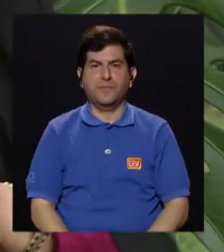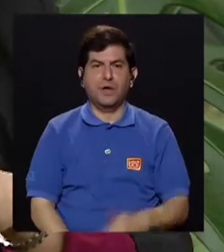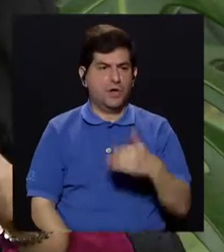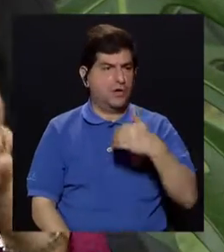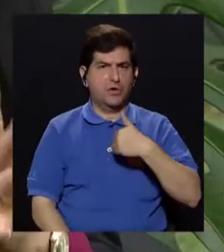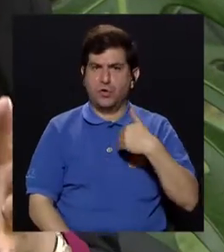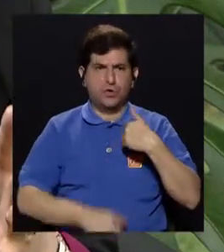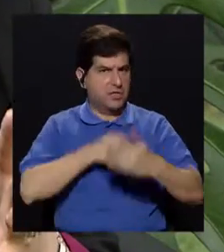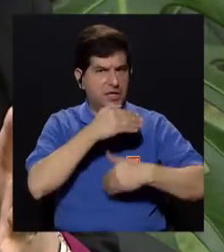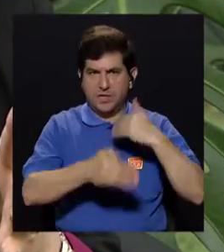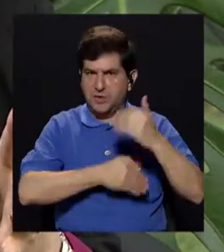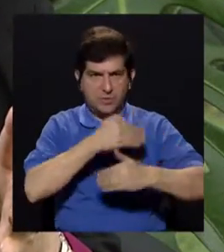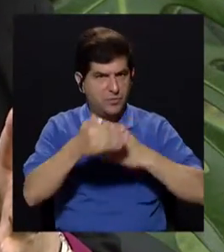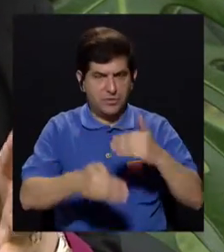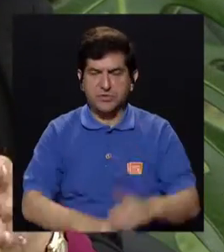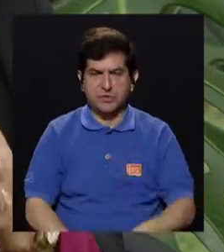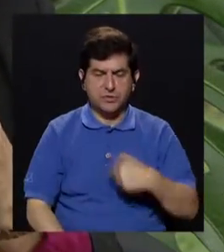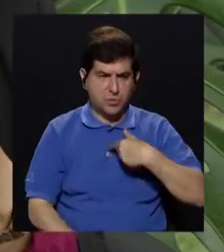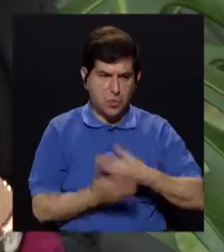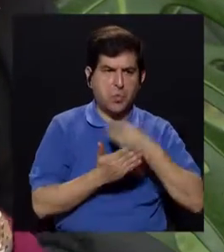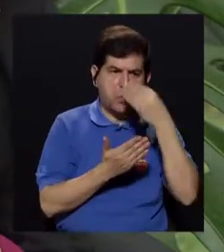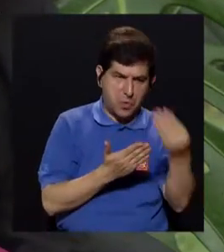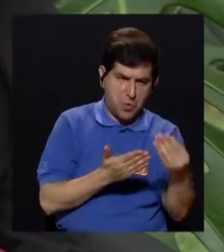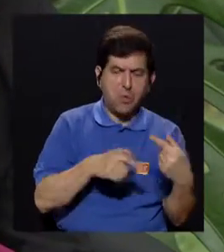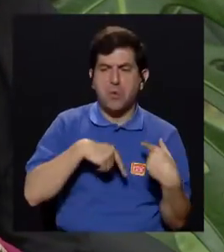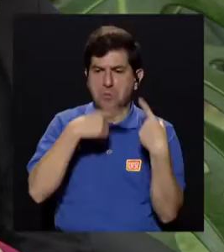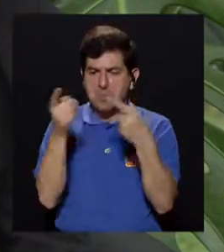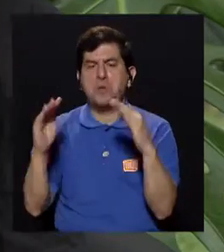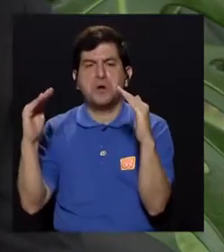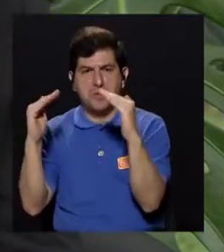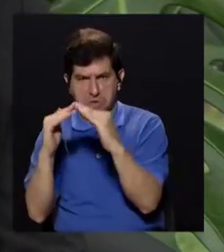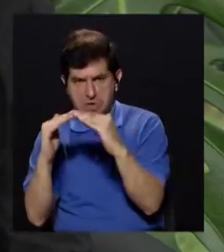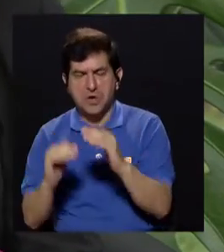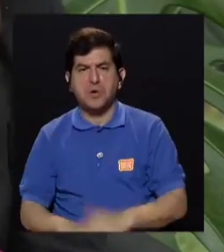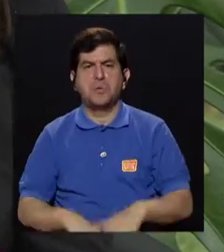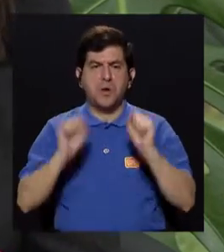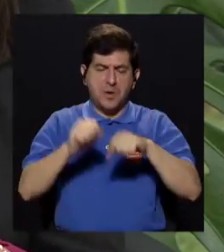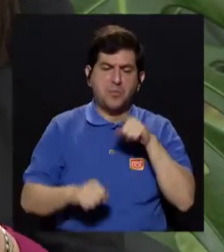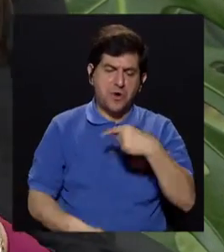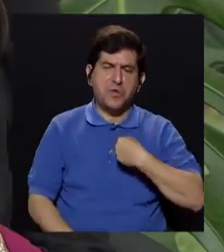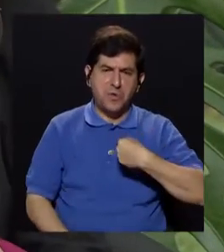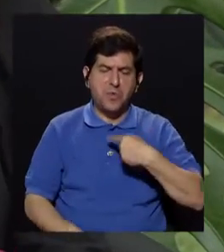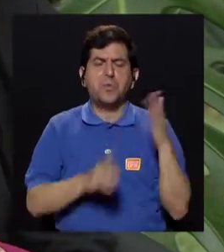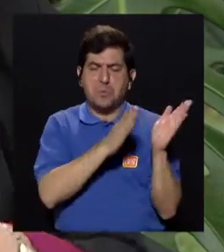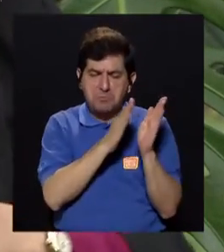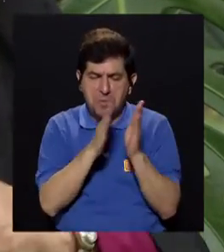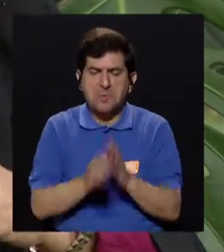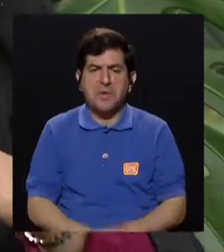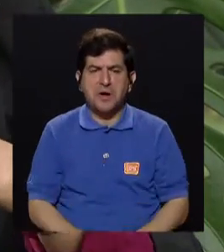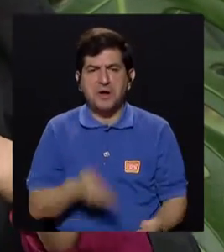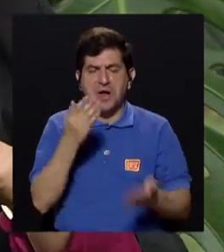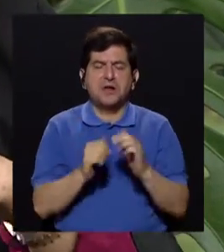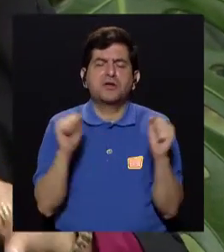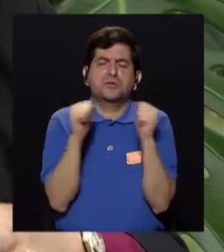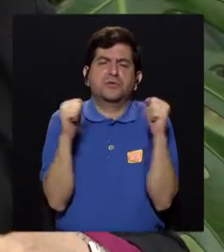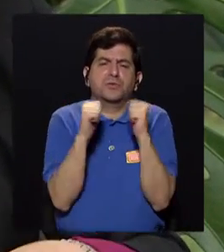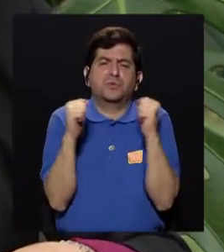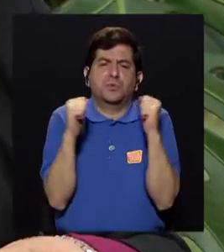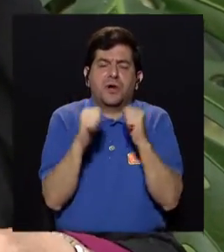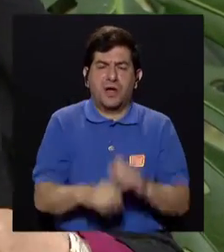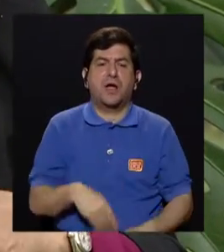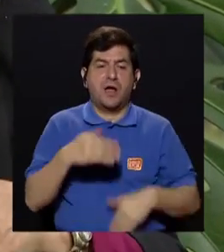No lleva ningún proceso, sino que uno lo compra y se lo lleva a la casa, lo puede adobar, lo puede a veces